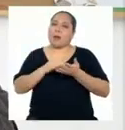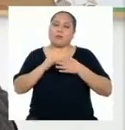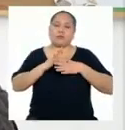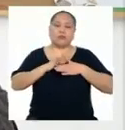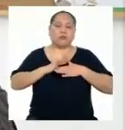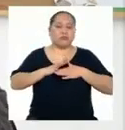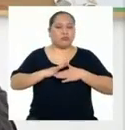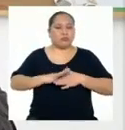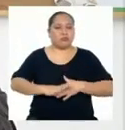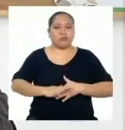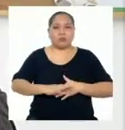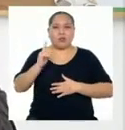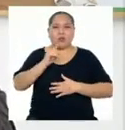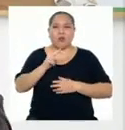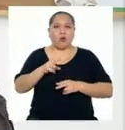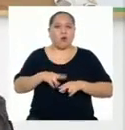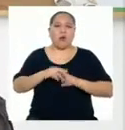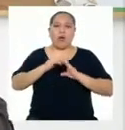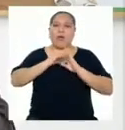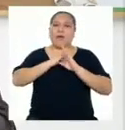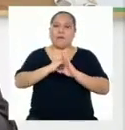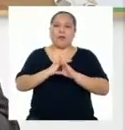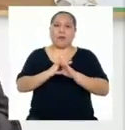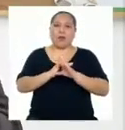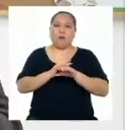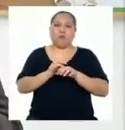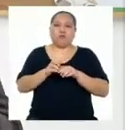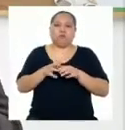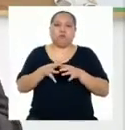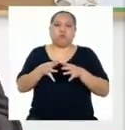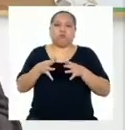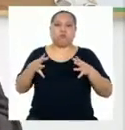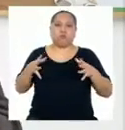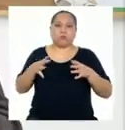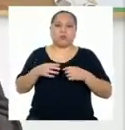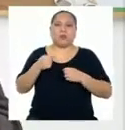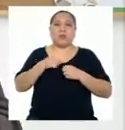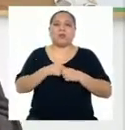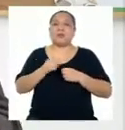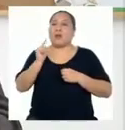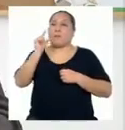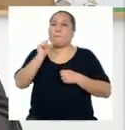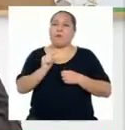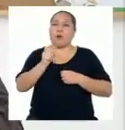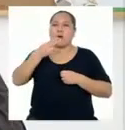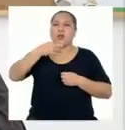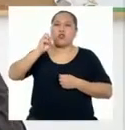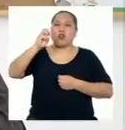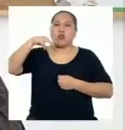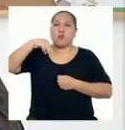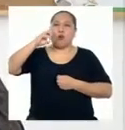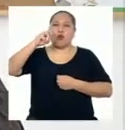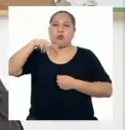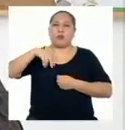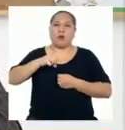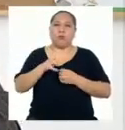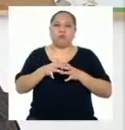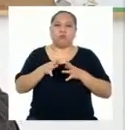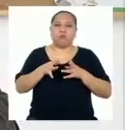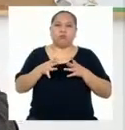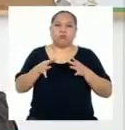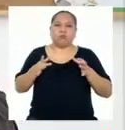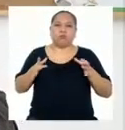y evitan el aumento de peso por hipotiroidismo, que es cuando nuestras glándulas producen pocas hormonas y por eso